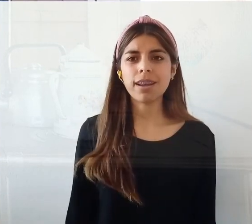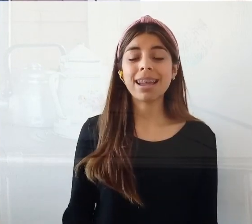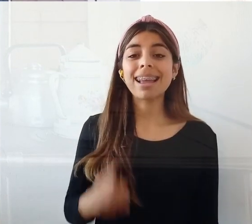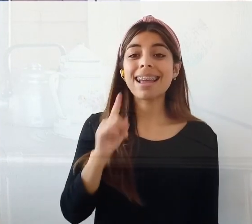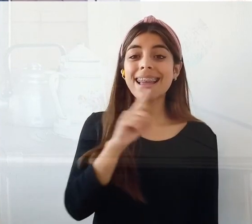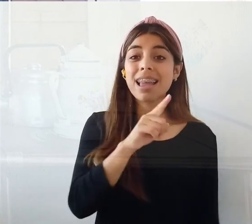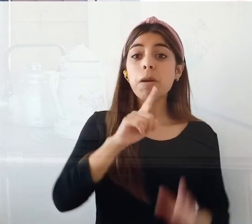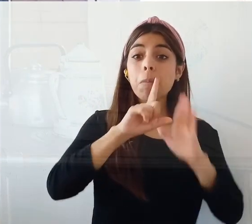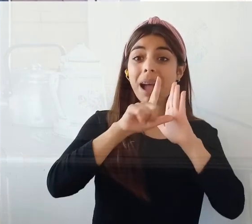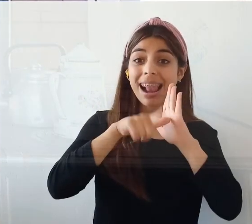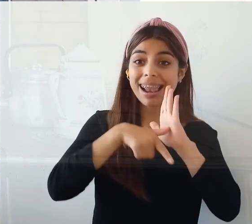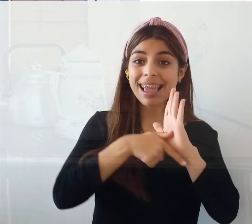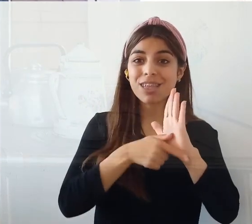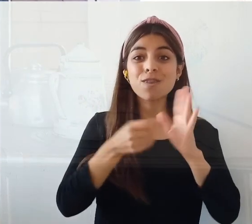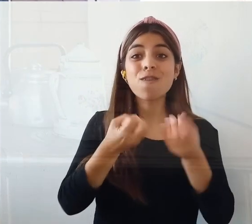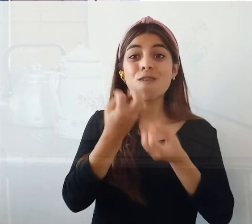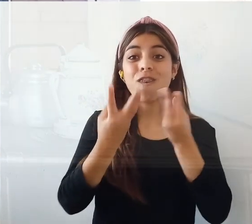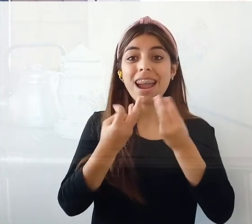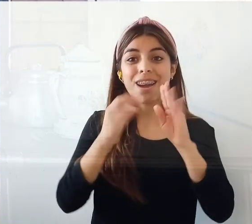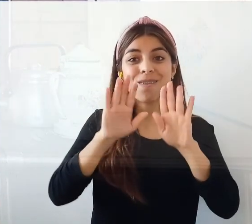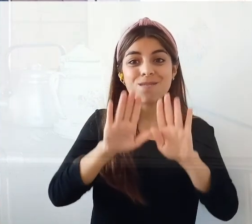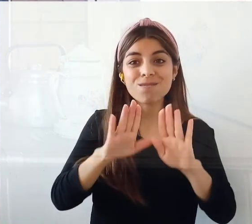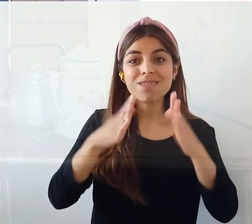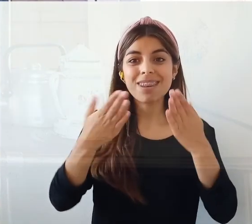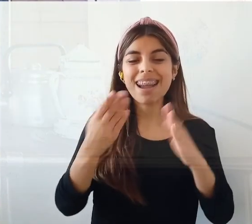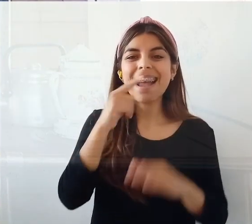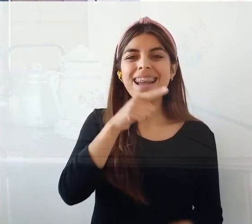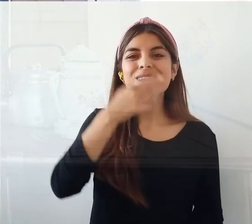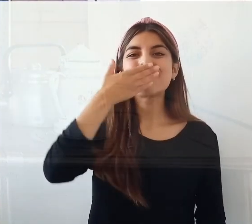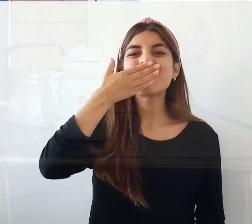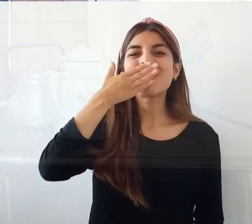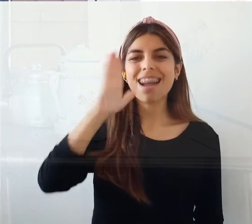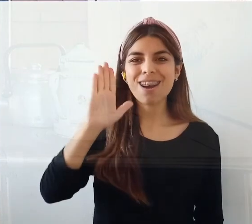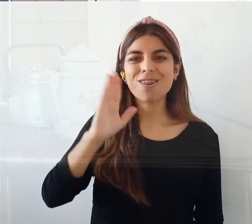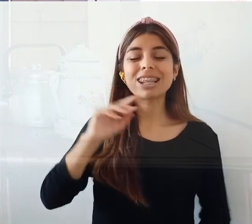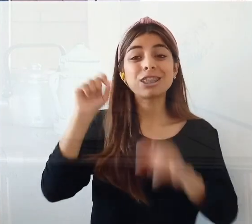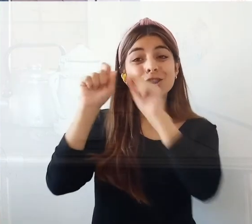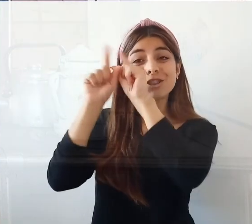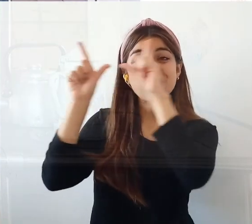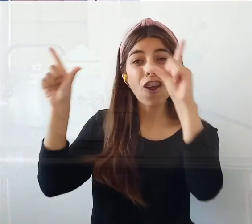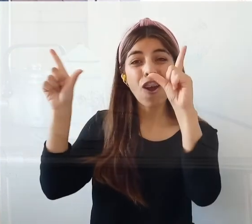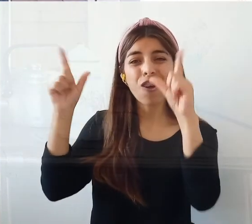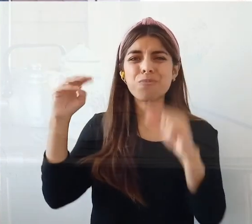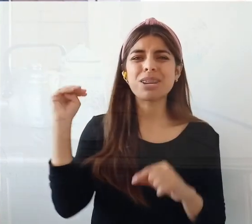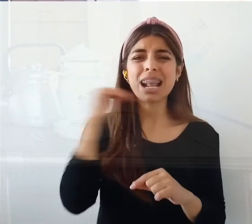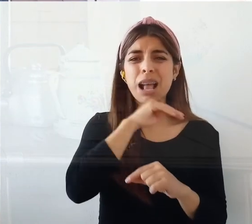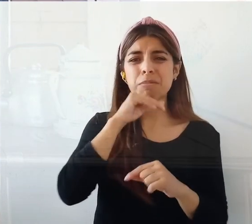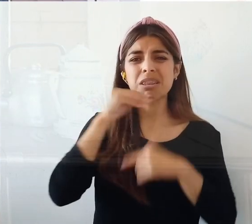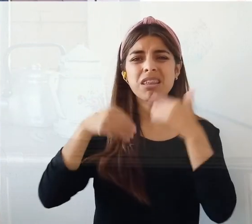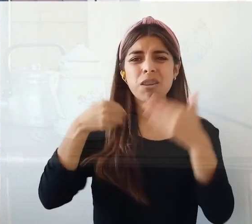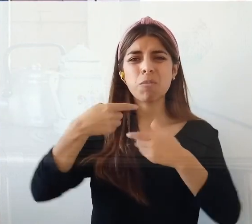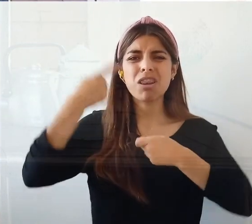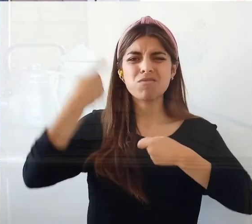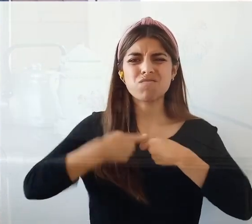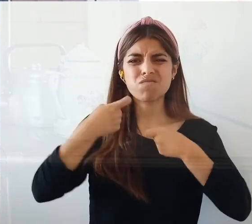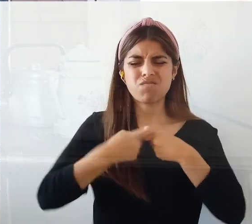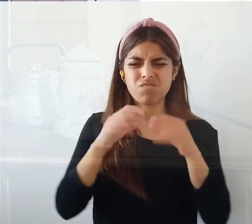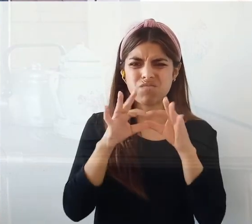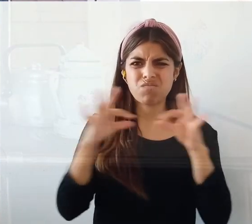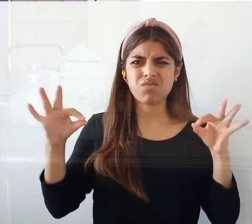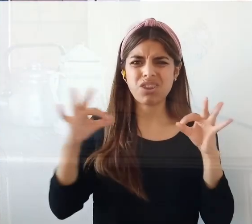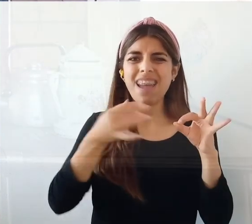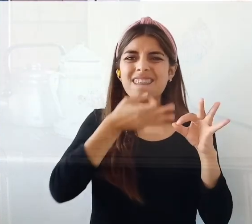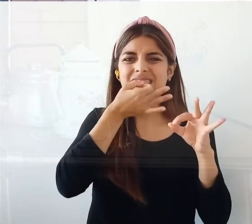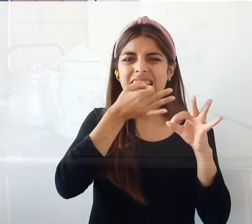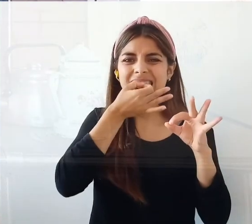lento? más lento y seca más bien el material y al sol se seca muy rápido y queda más verde